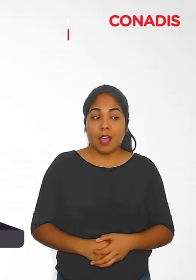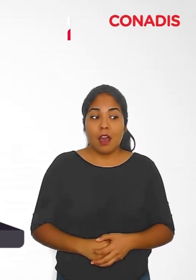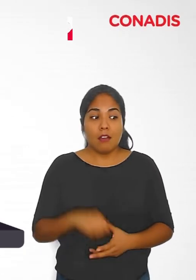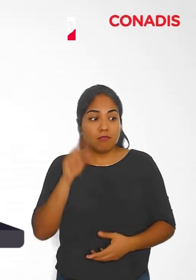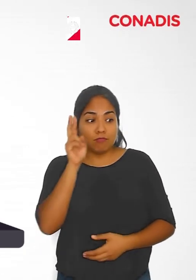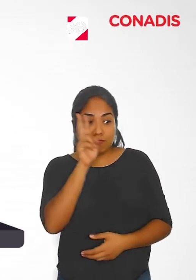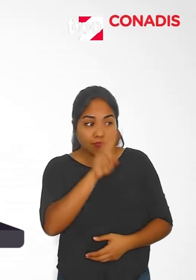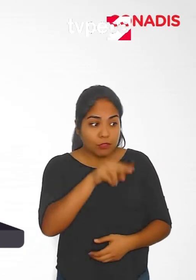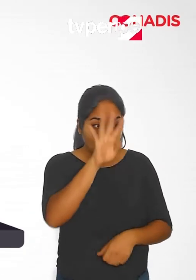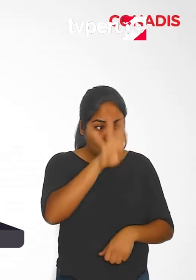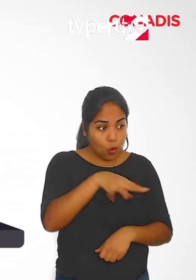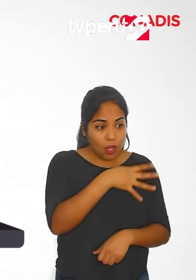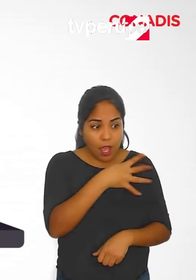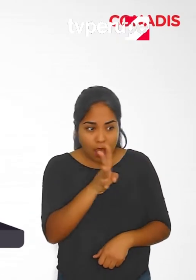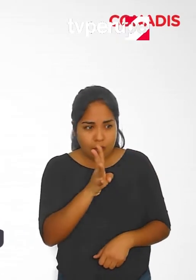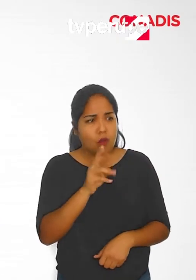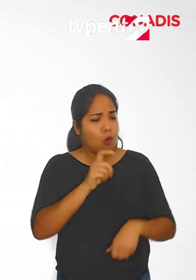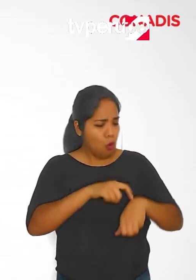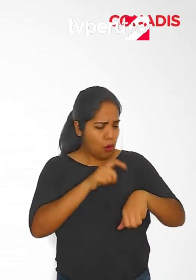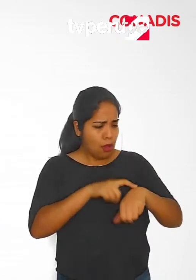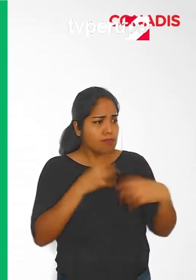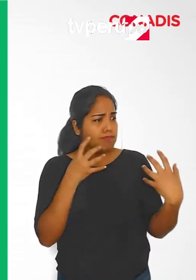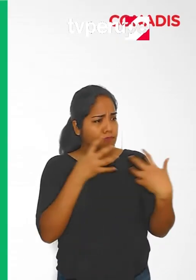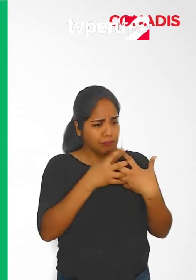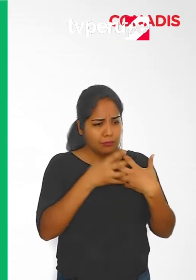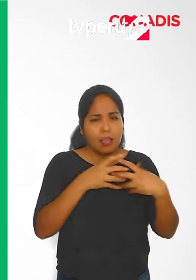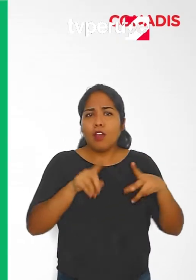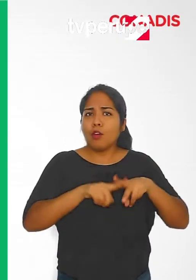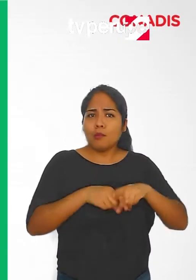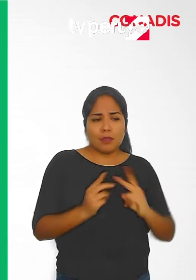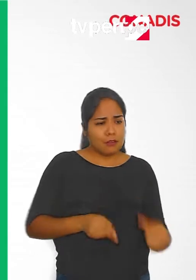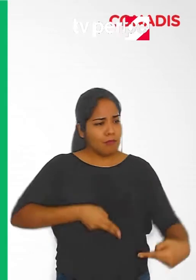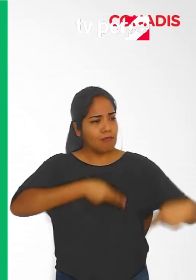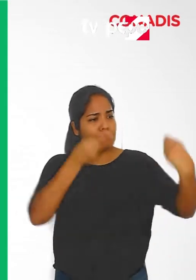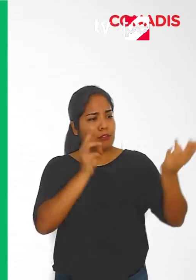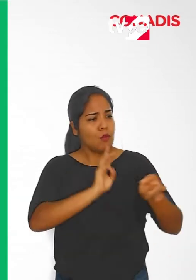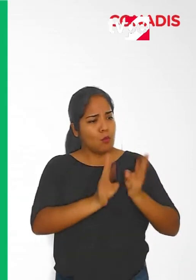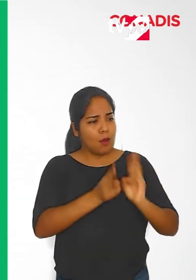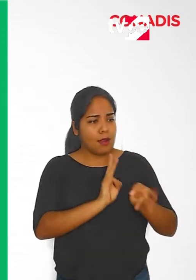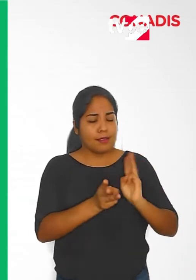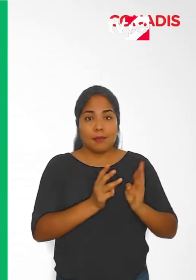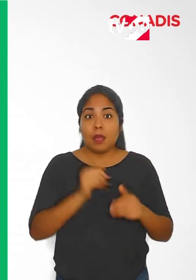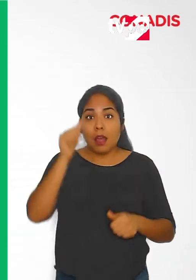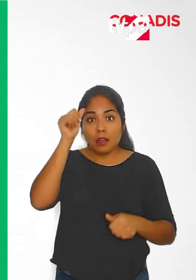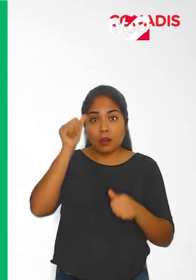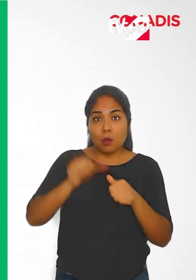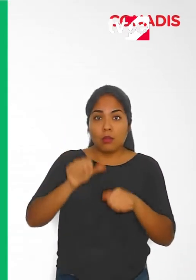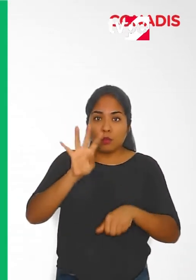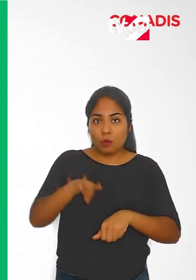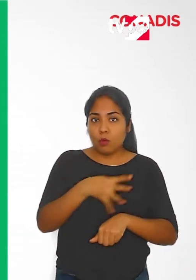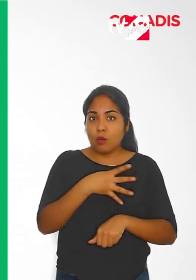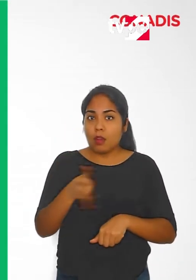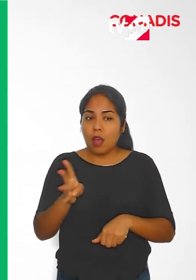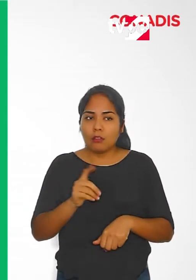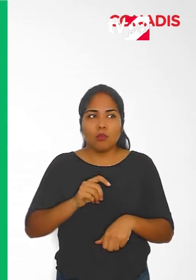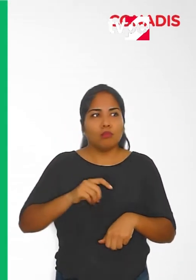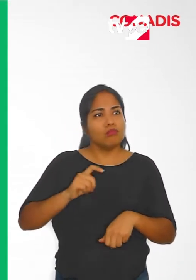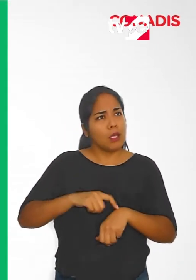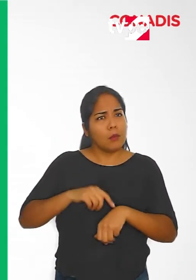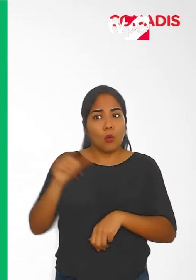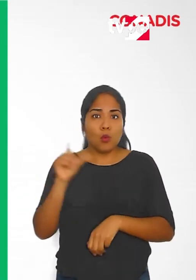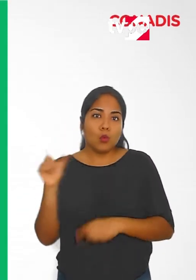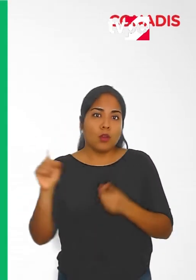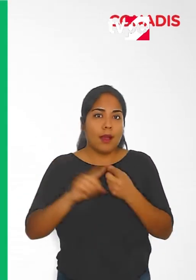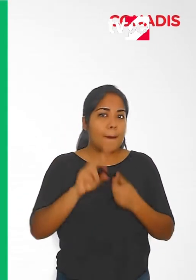Elige el horario en el que te encuentras y realiza la videollamada por WhatsApp. ¡Y listo! Recuerda que los horarios de atención